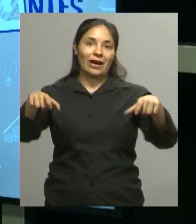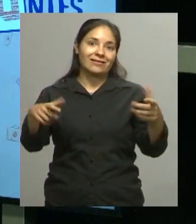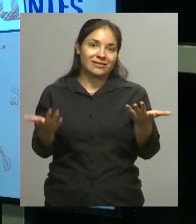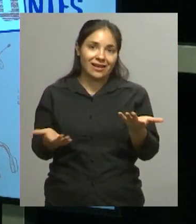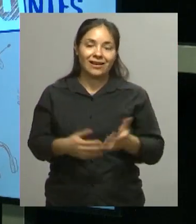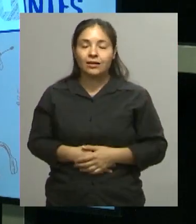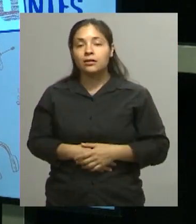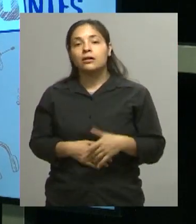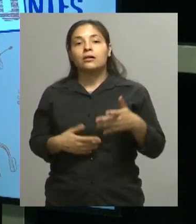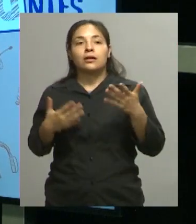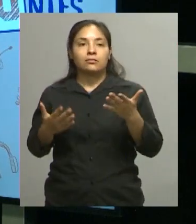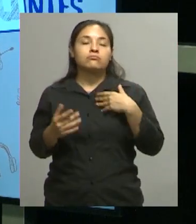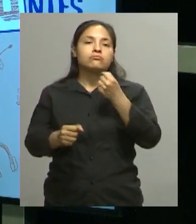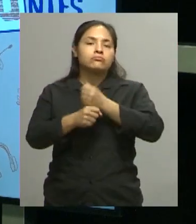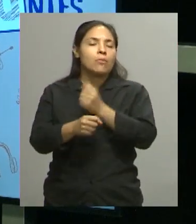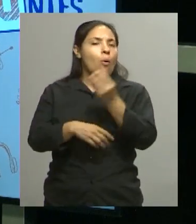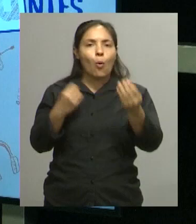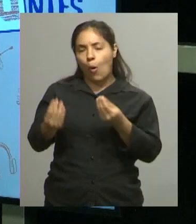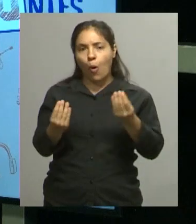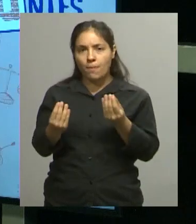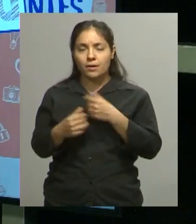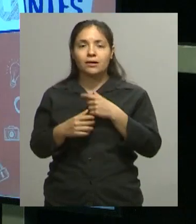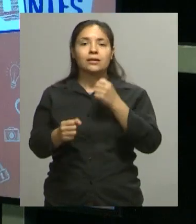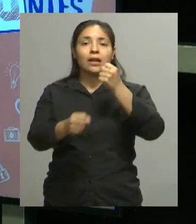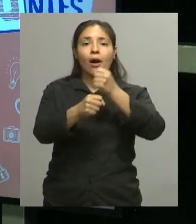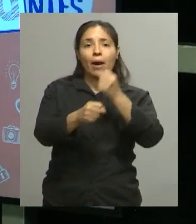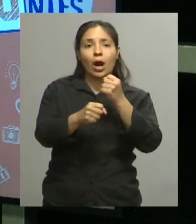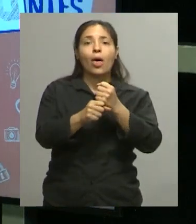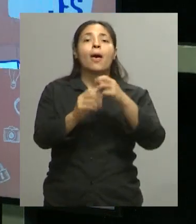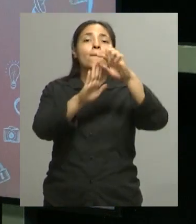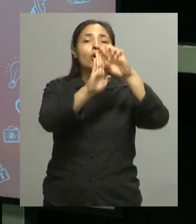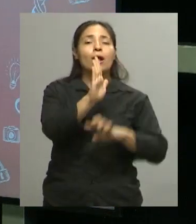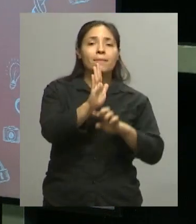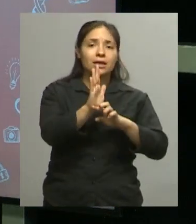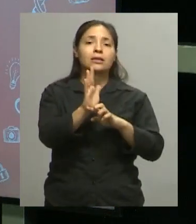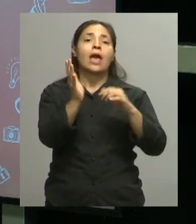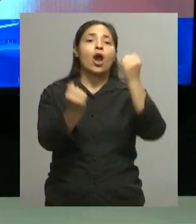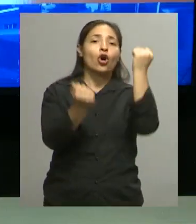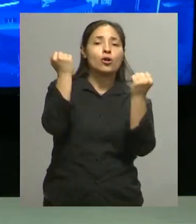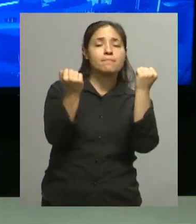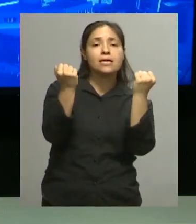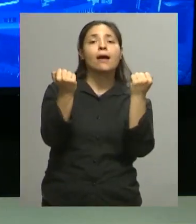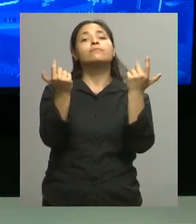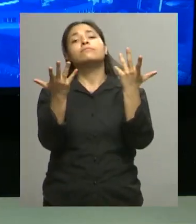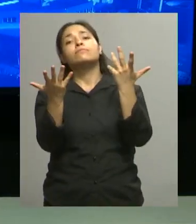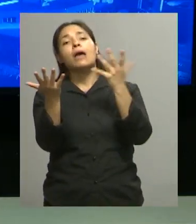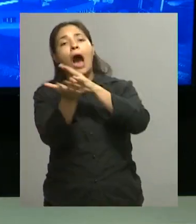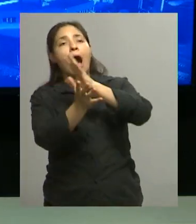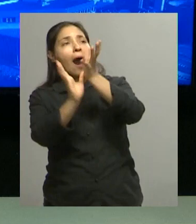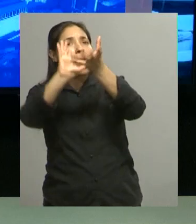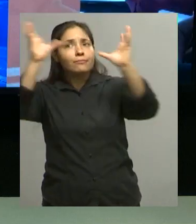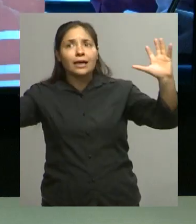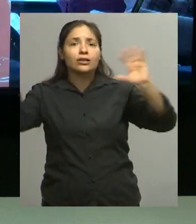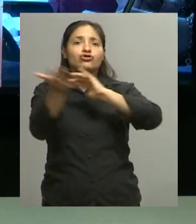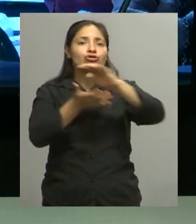trabaja? ¿Cuál es la tarea del programa de Economía Social y Ambiente específicamente en este proyecto? Bueno, nosotros conocimos la